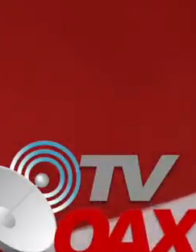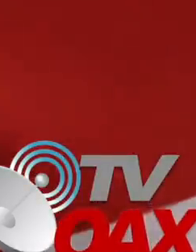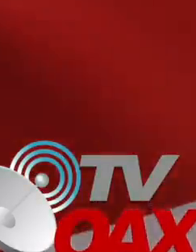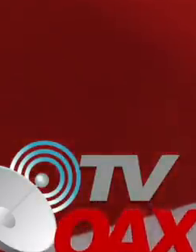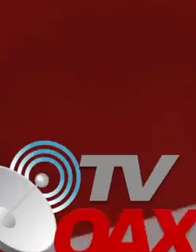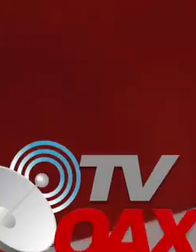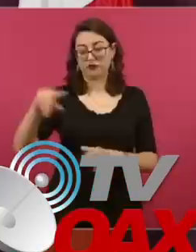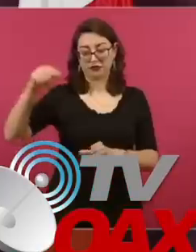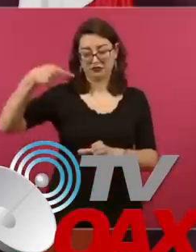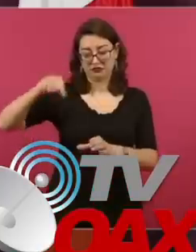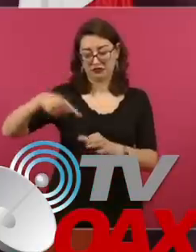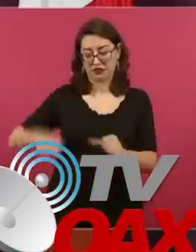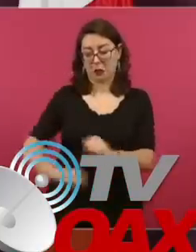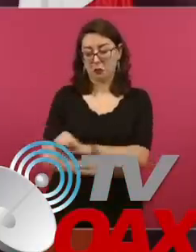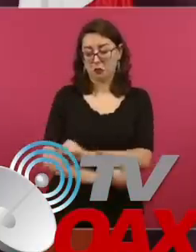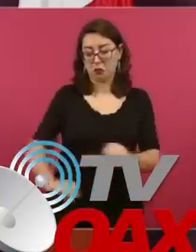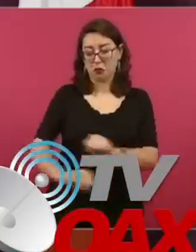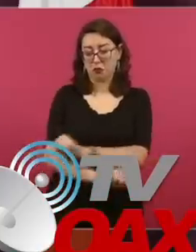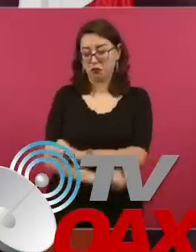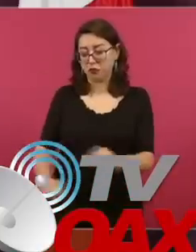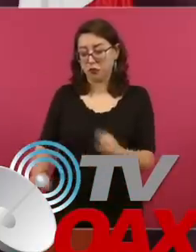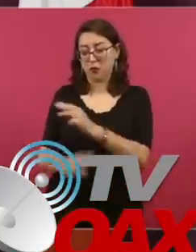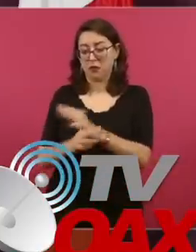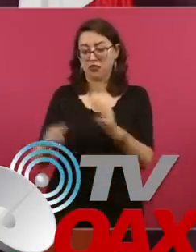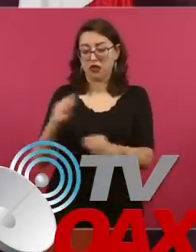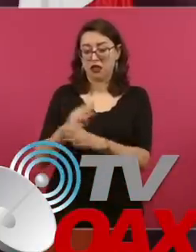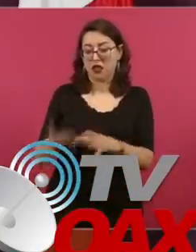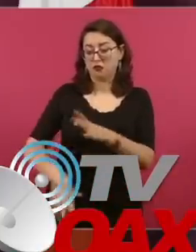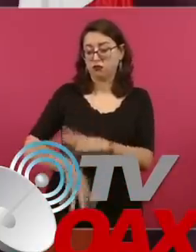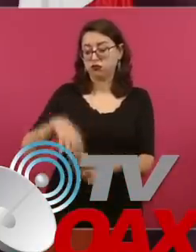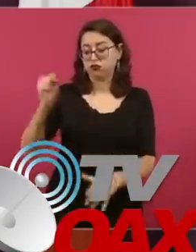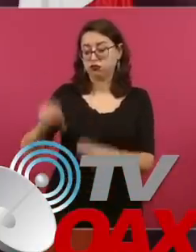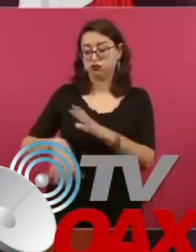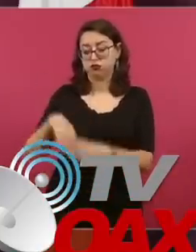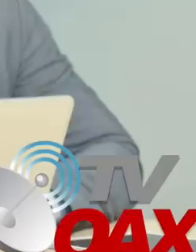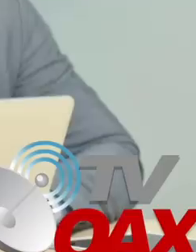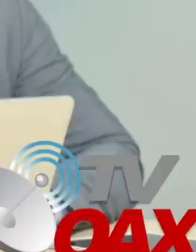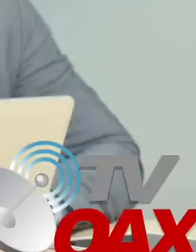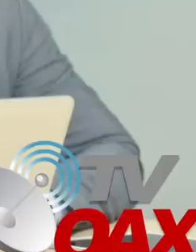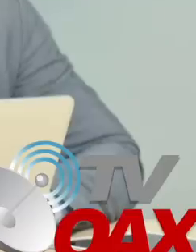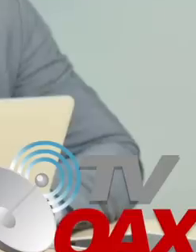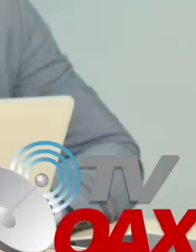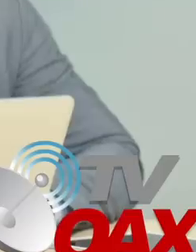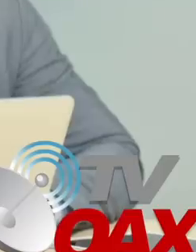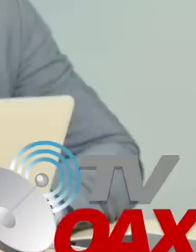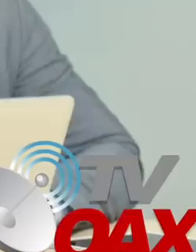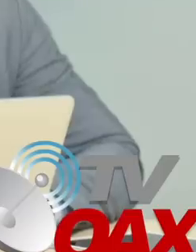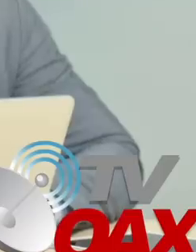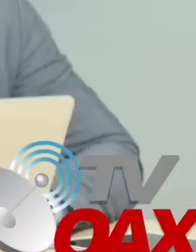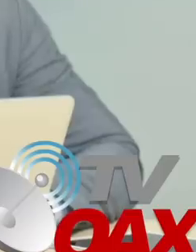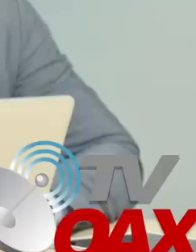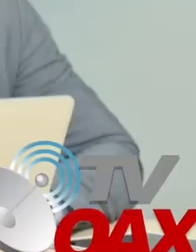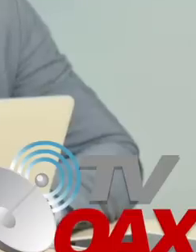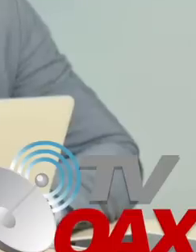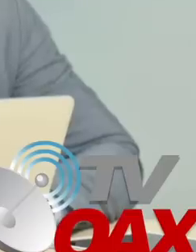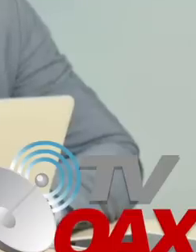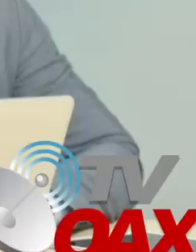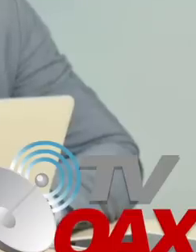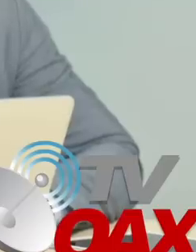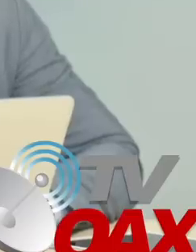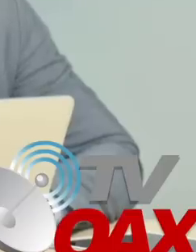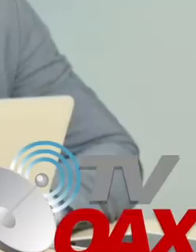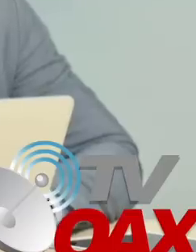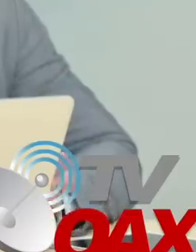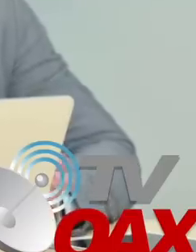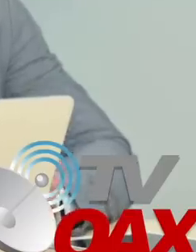Pero los tiempos cambiaron. El gobierno de la Cuarta Transformación no ha dado permiso para extracción de materiales.